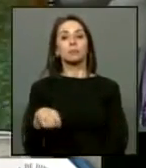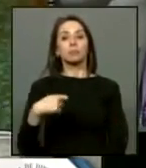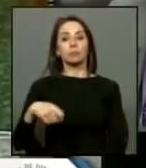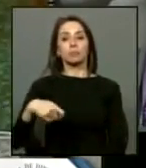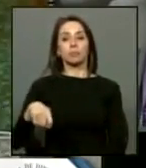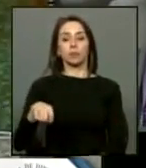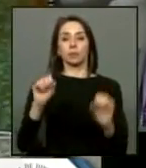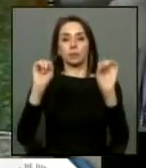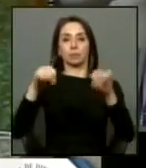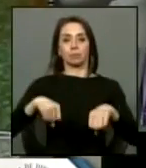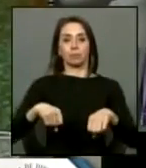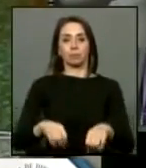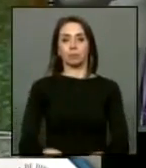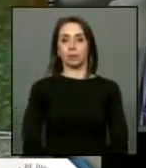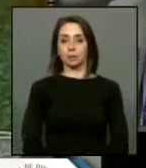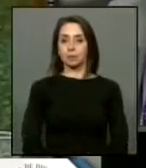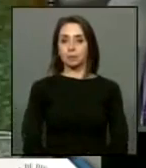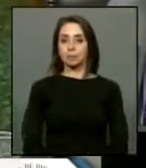Aprobado